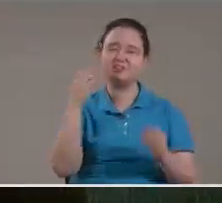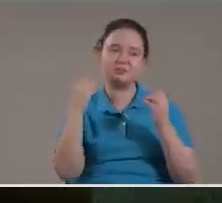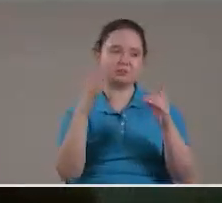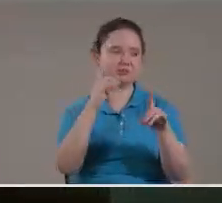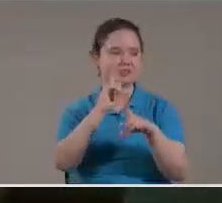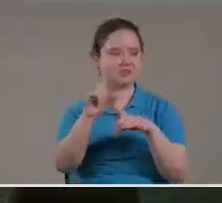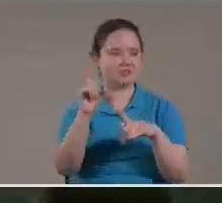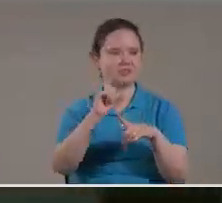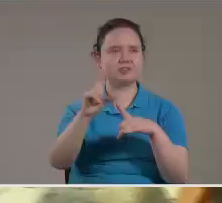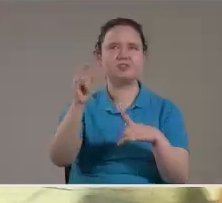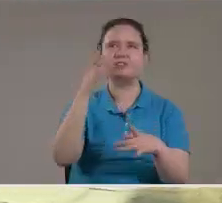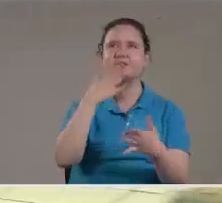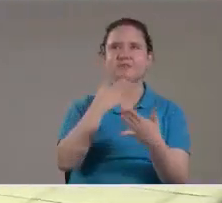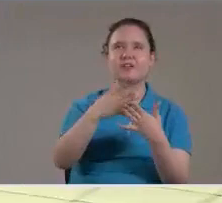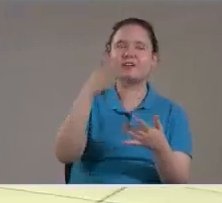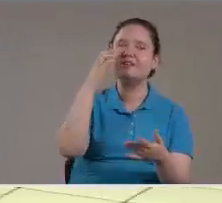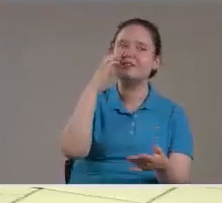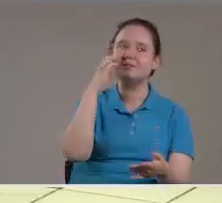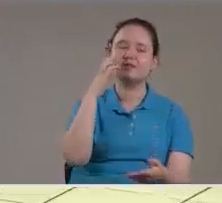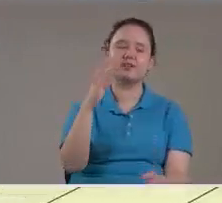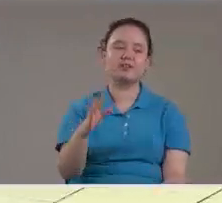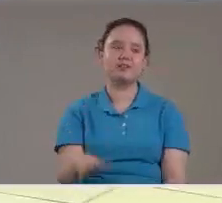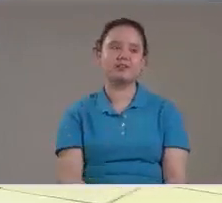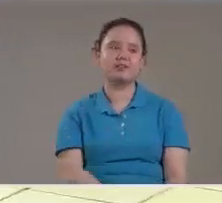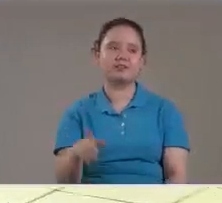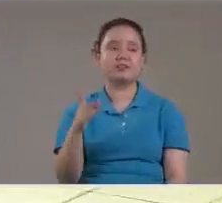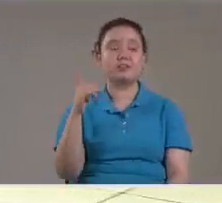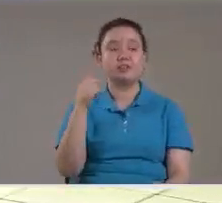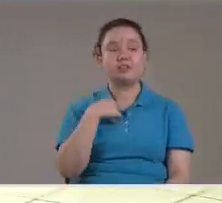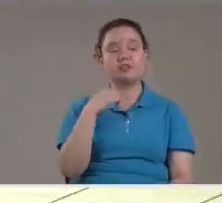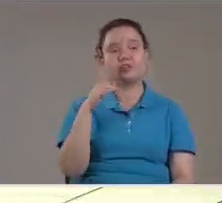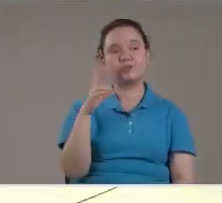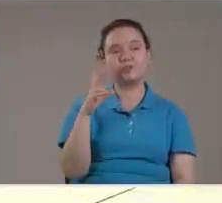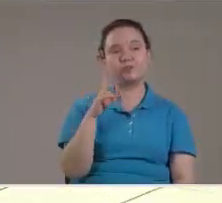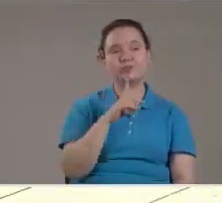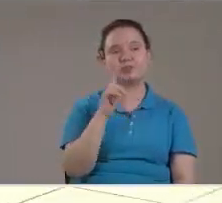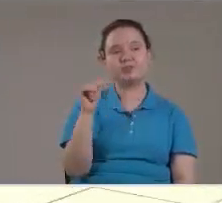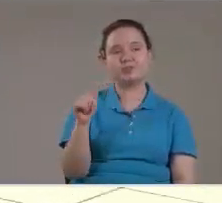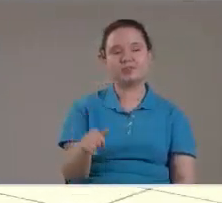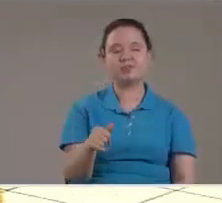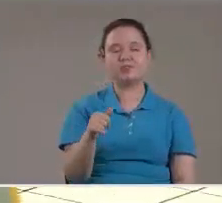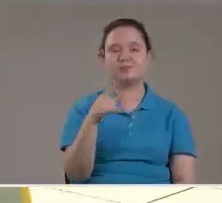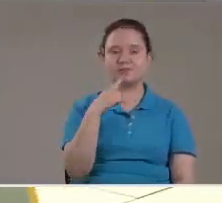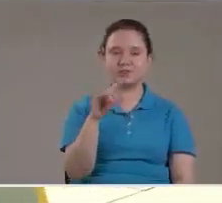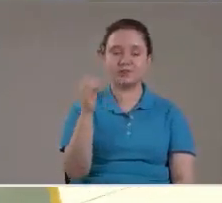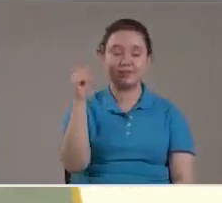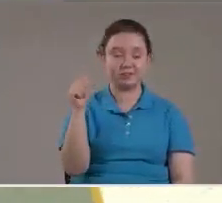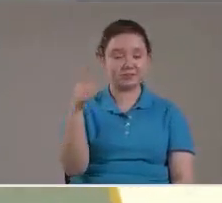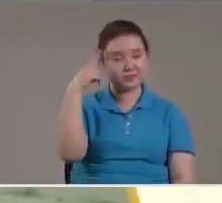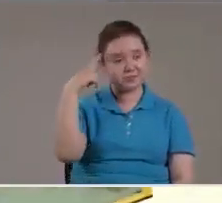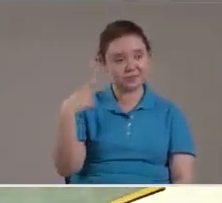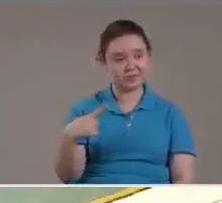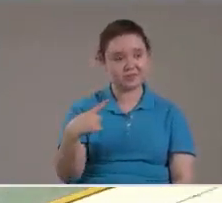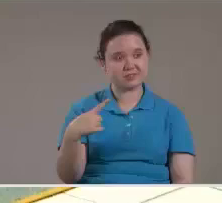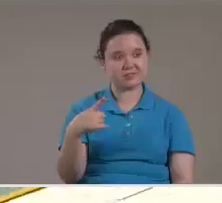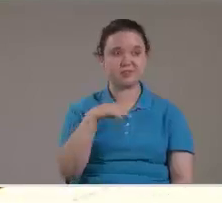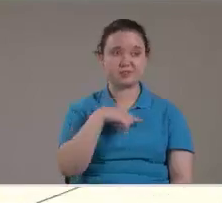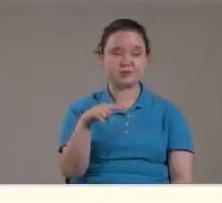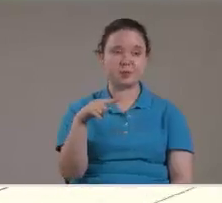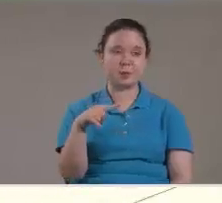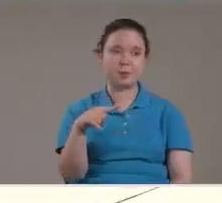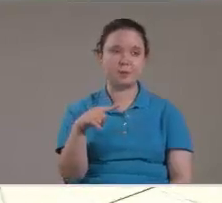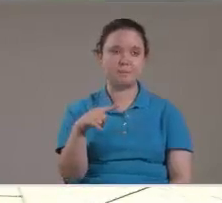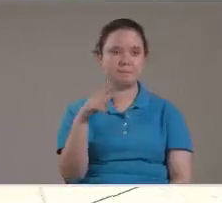otro Gracias Padre Los días han sido Así que yo no estoy diciendo Que estos días míos Son malos A pesar de que me llueva